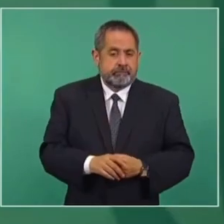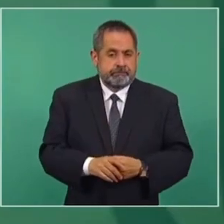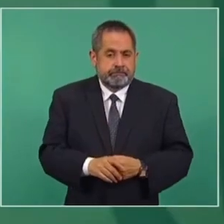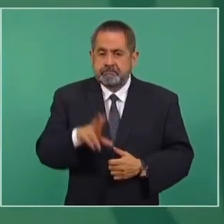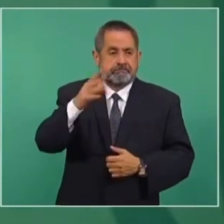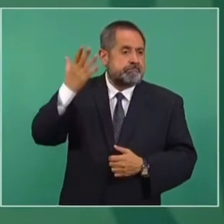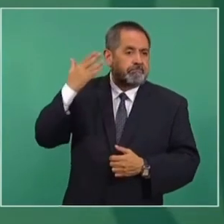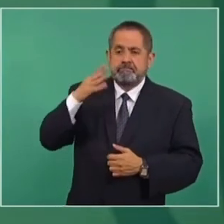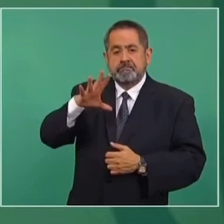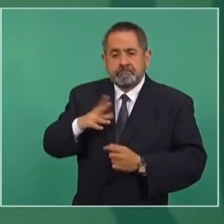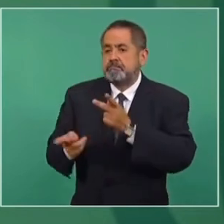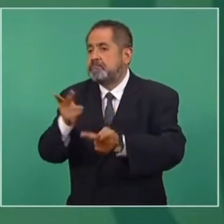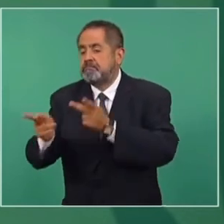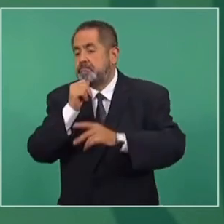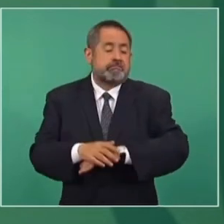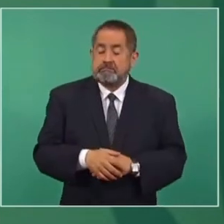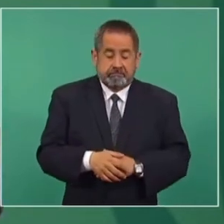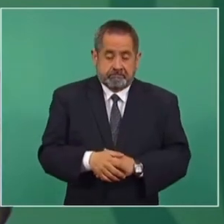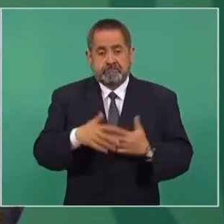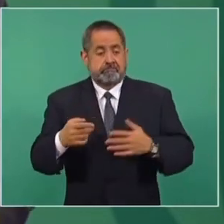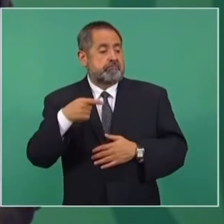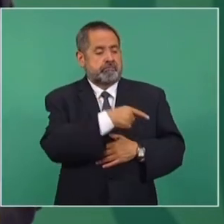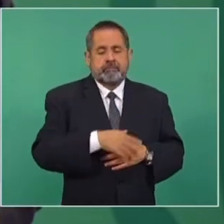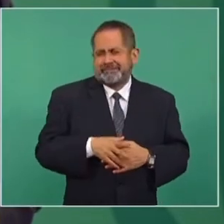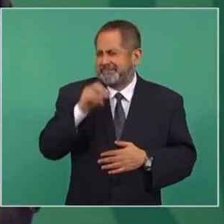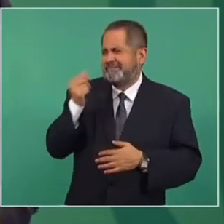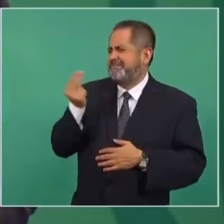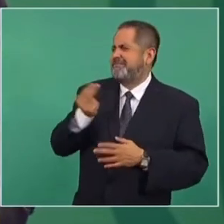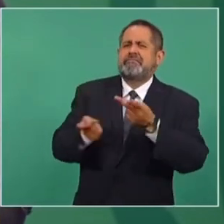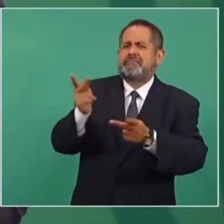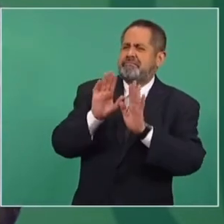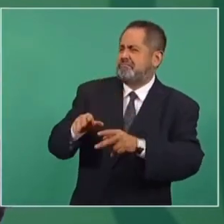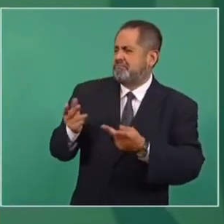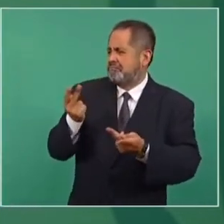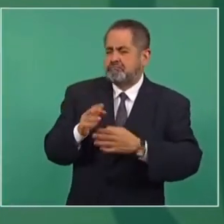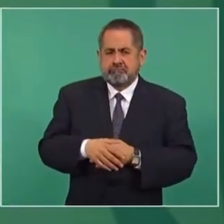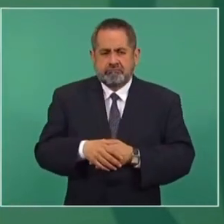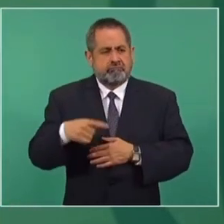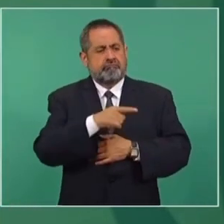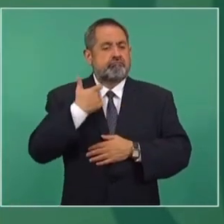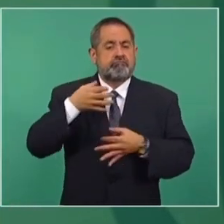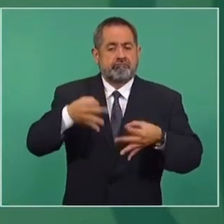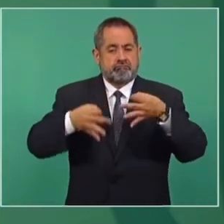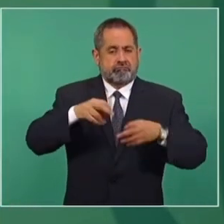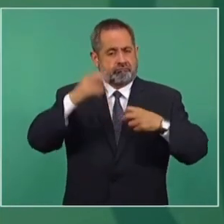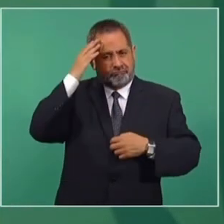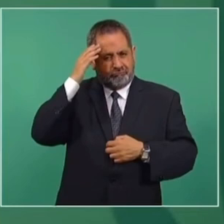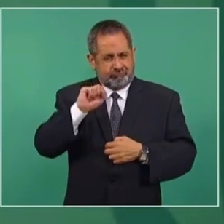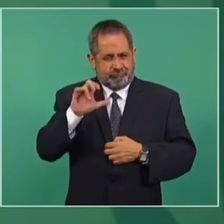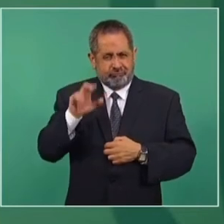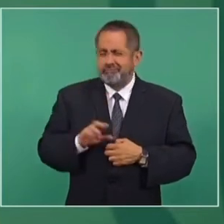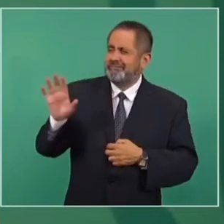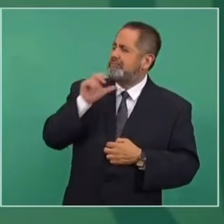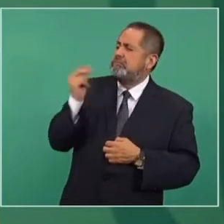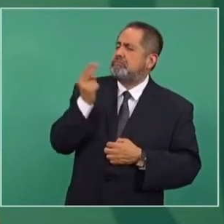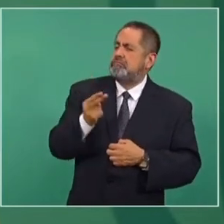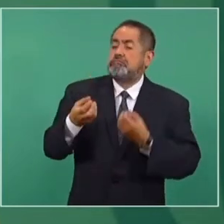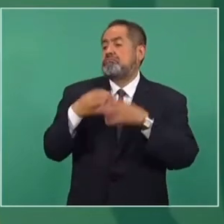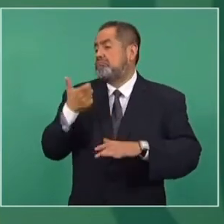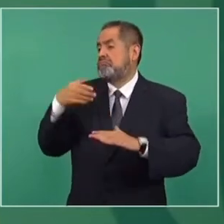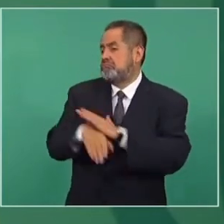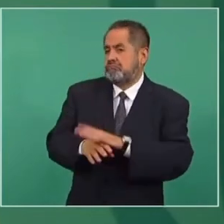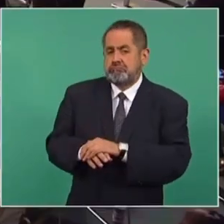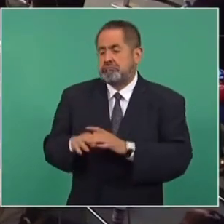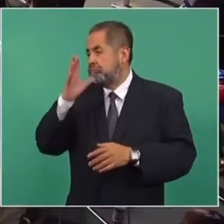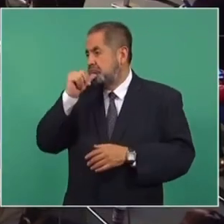No hubo consulta. Argumentaron de que no procedía los ministros de la Corte porque afectaban las finanzas